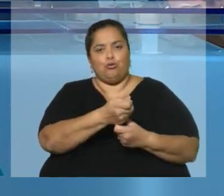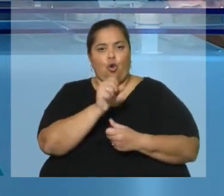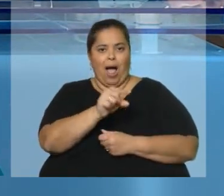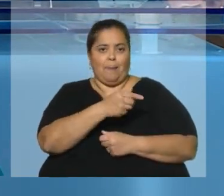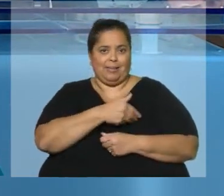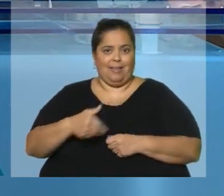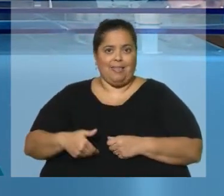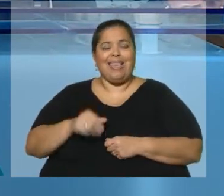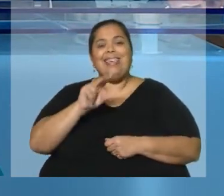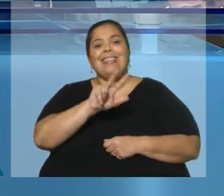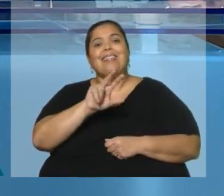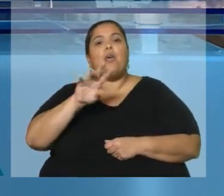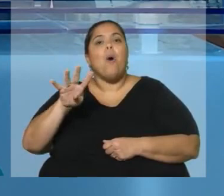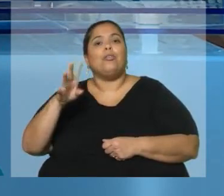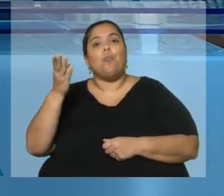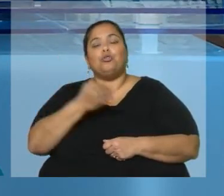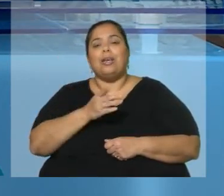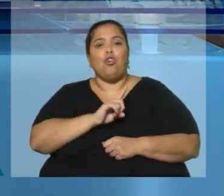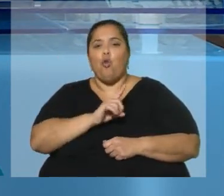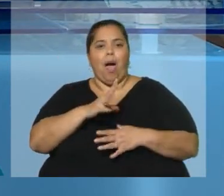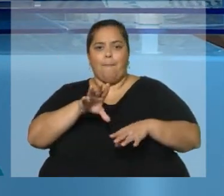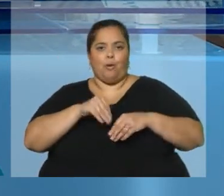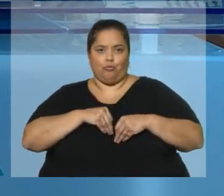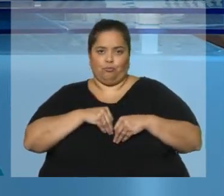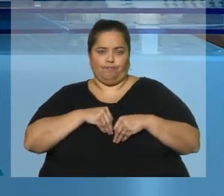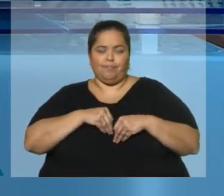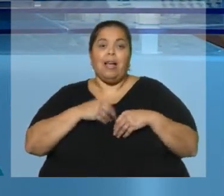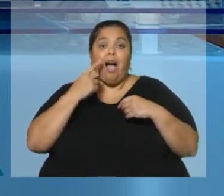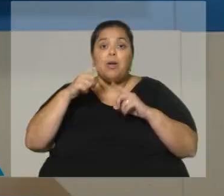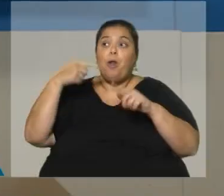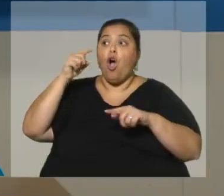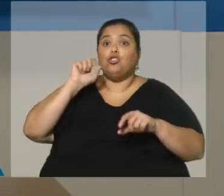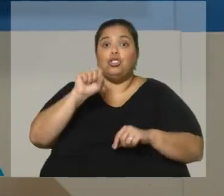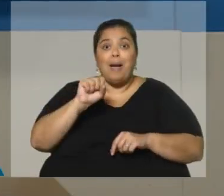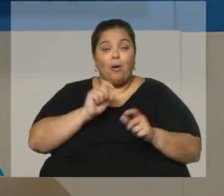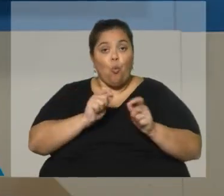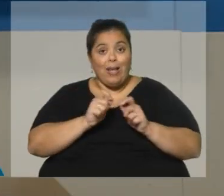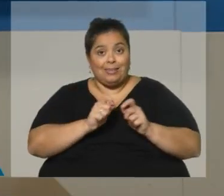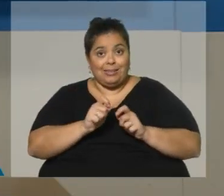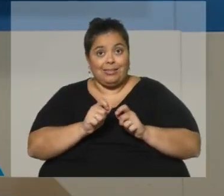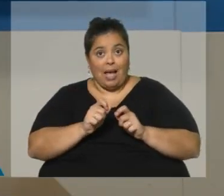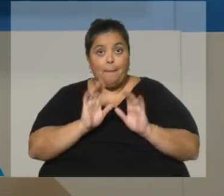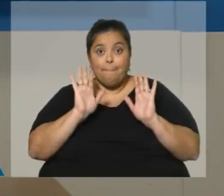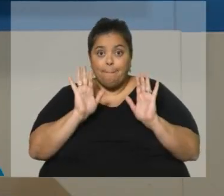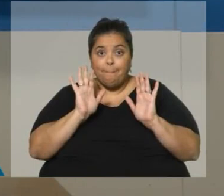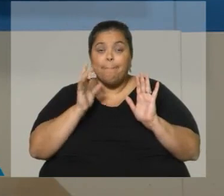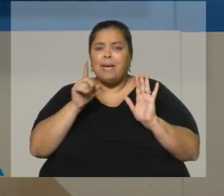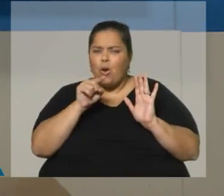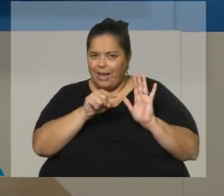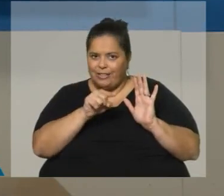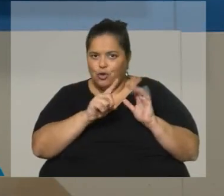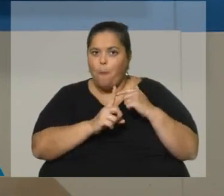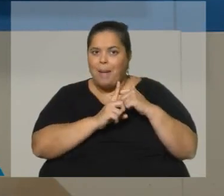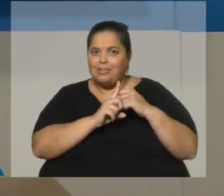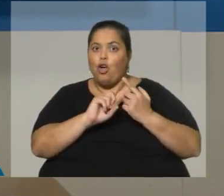% de desaprobación. Habría que esperar la próxima a ver qué pasa para ver esto que estábamos hablando con... Pero más once muy importante a esta altura del partido.